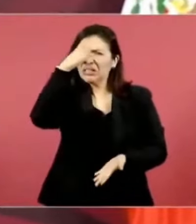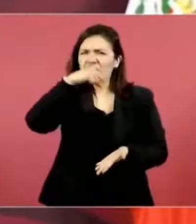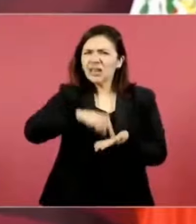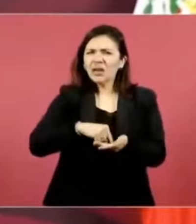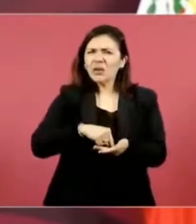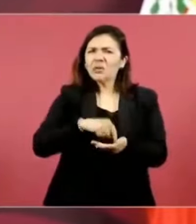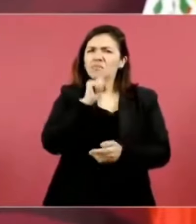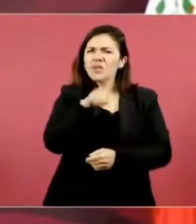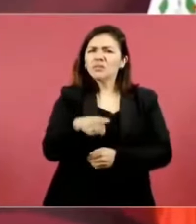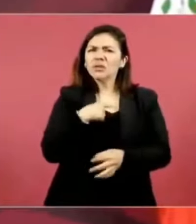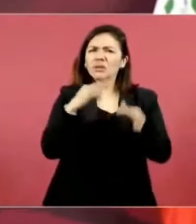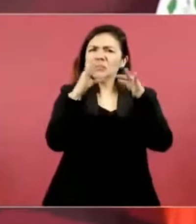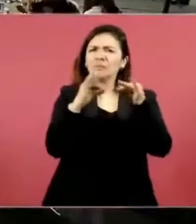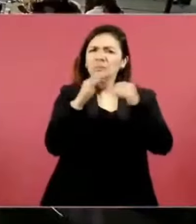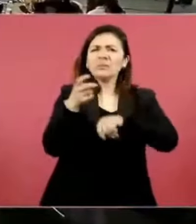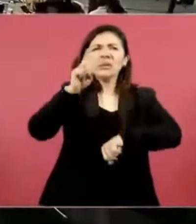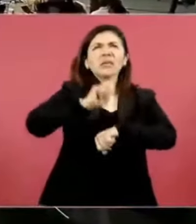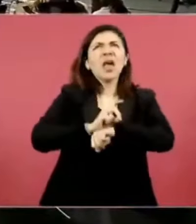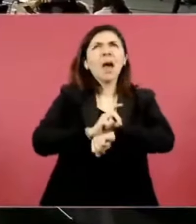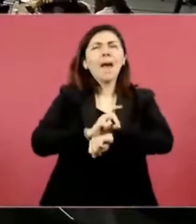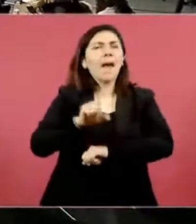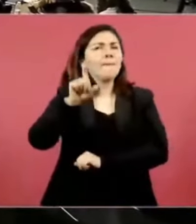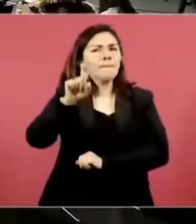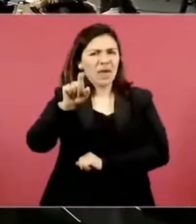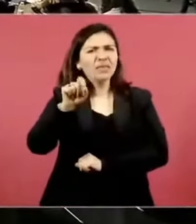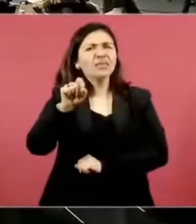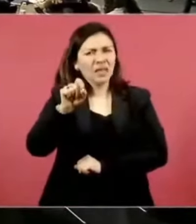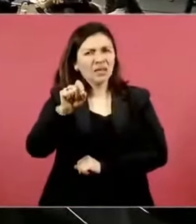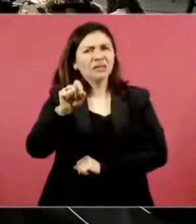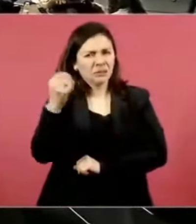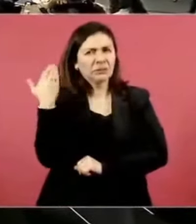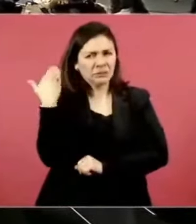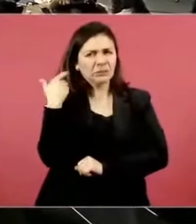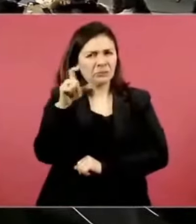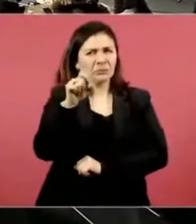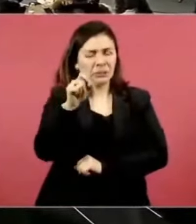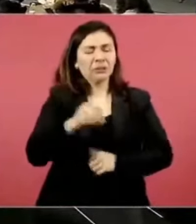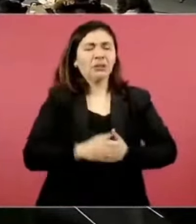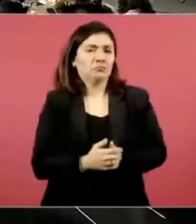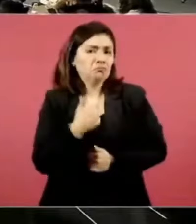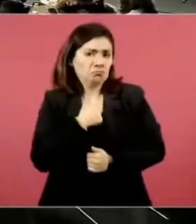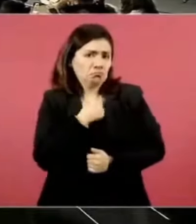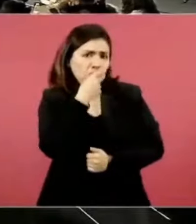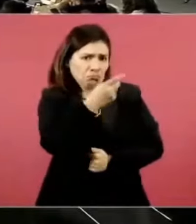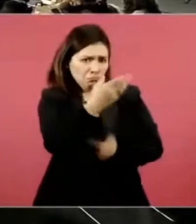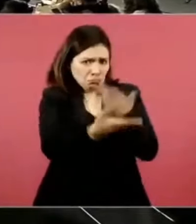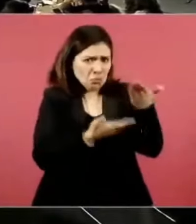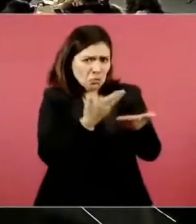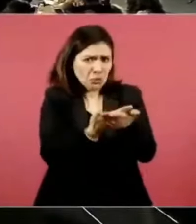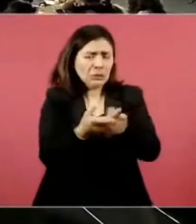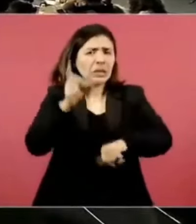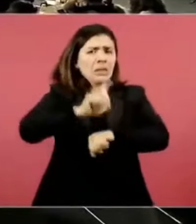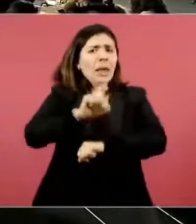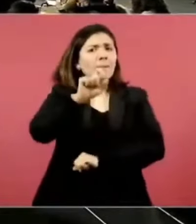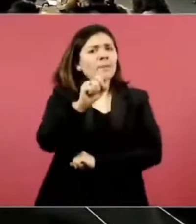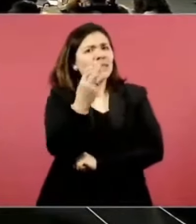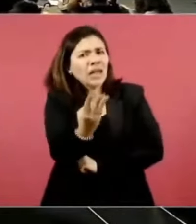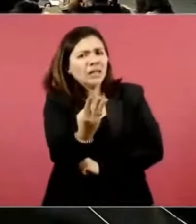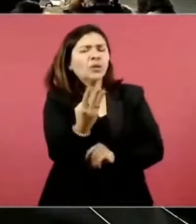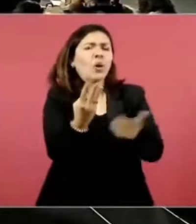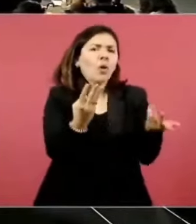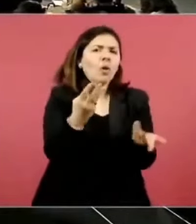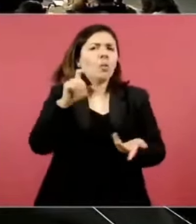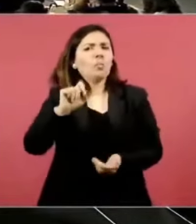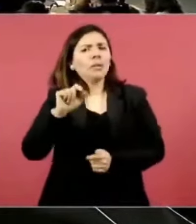como el día 20 y le propuse que el 23 o el 27